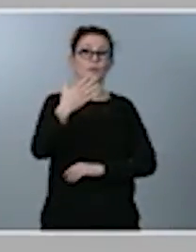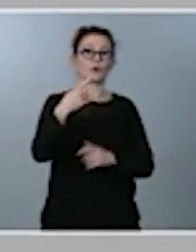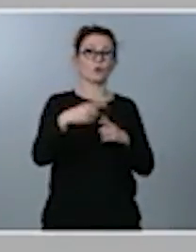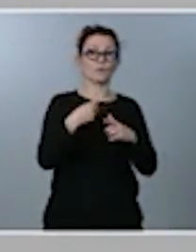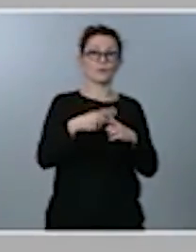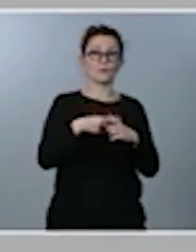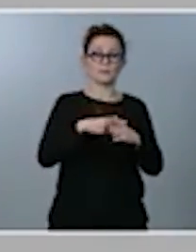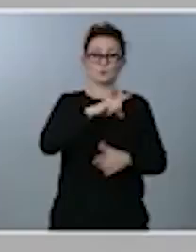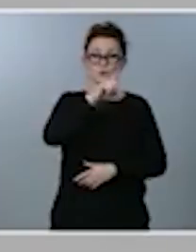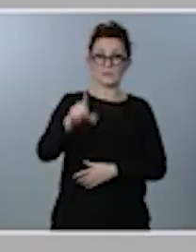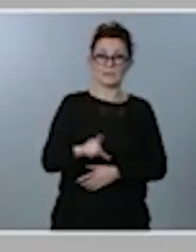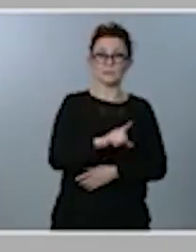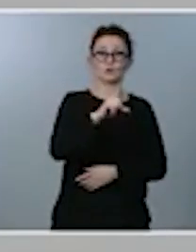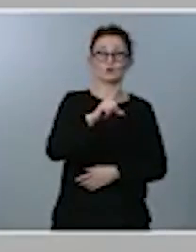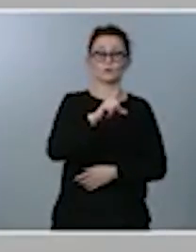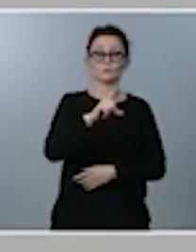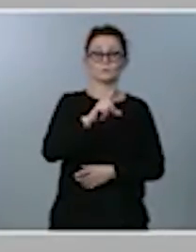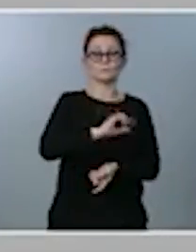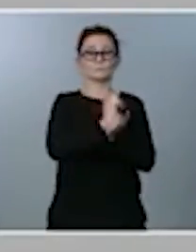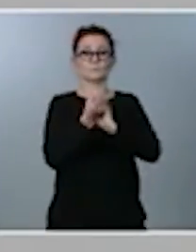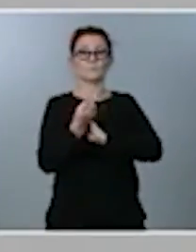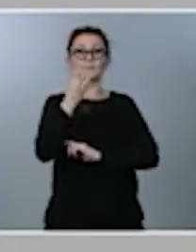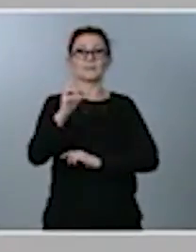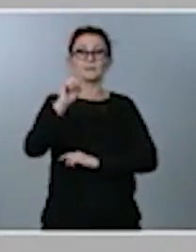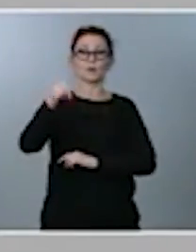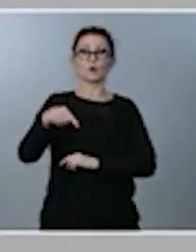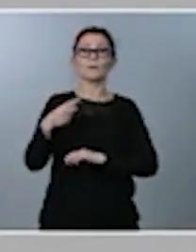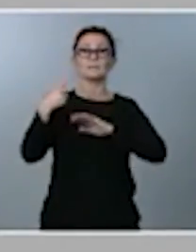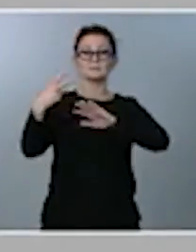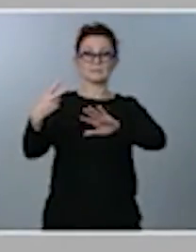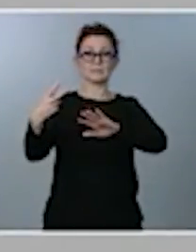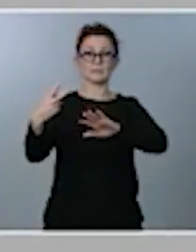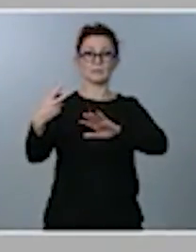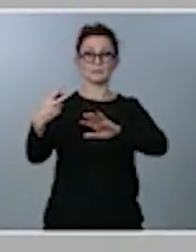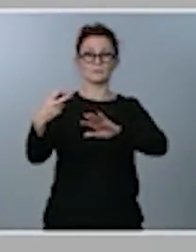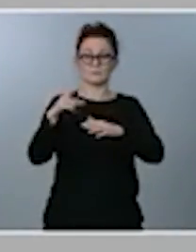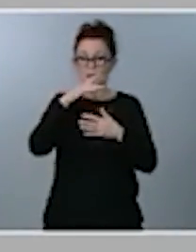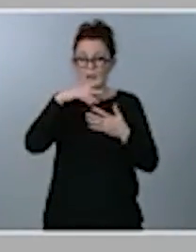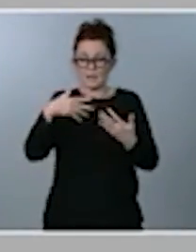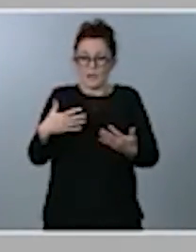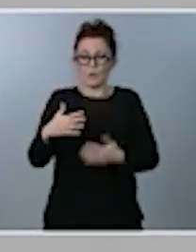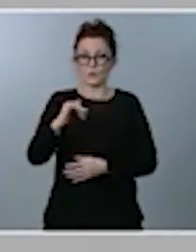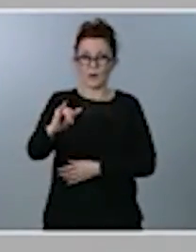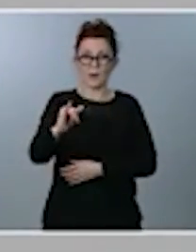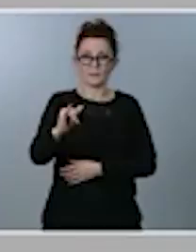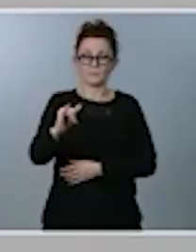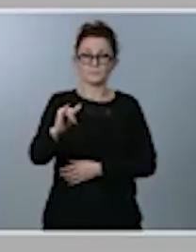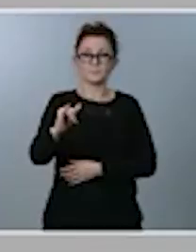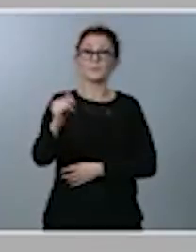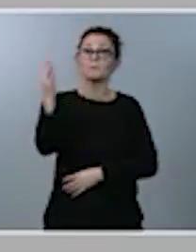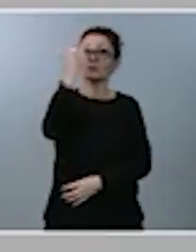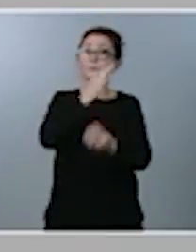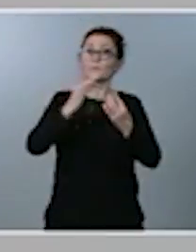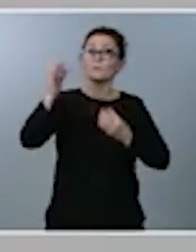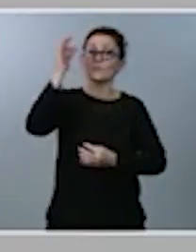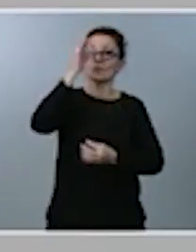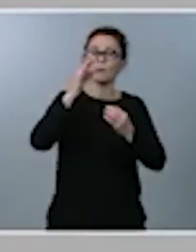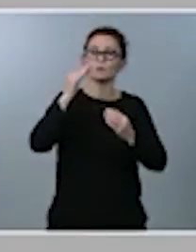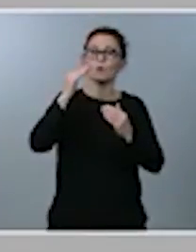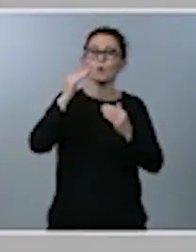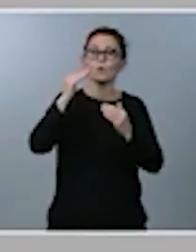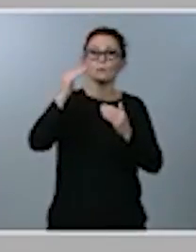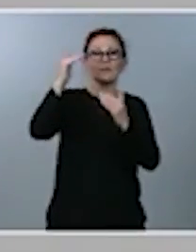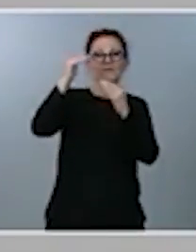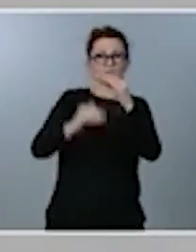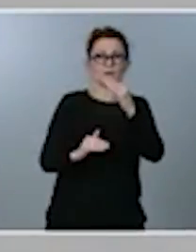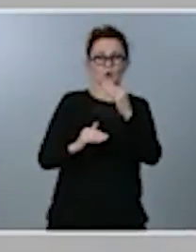frente a los 30,7 que tiene en la actualidad. Un dato que sigue siendo inferior al precio de la gasolina,